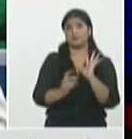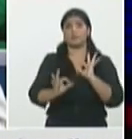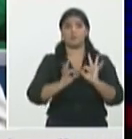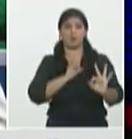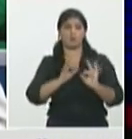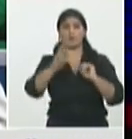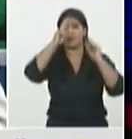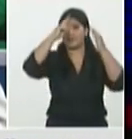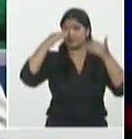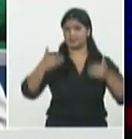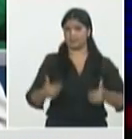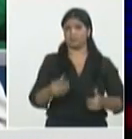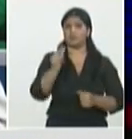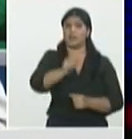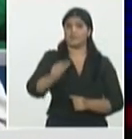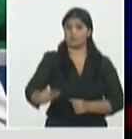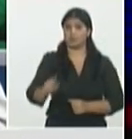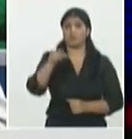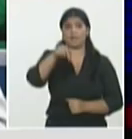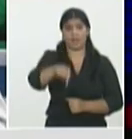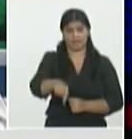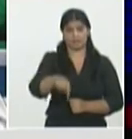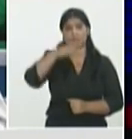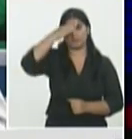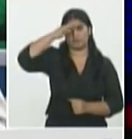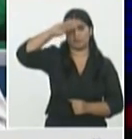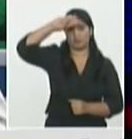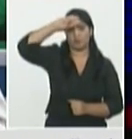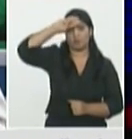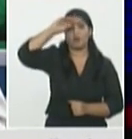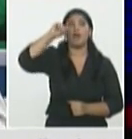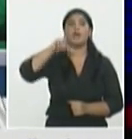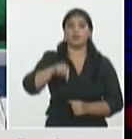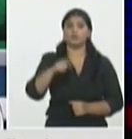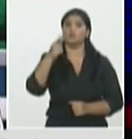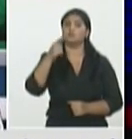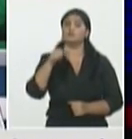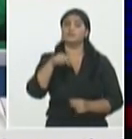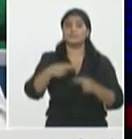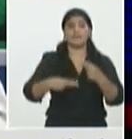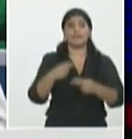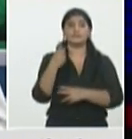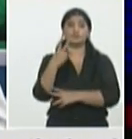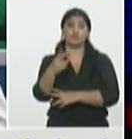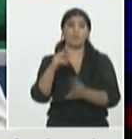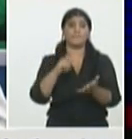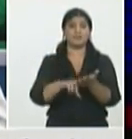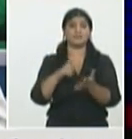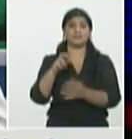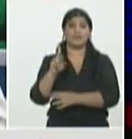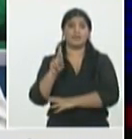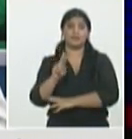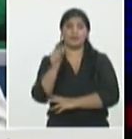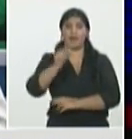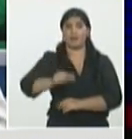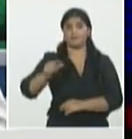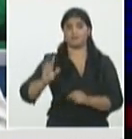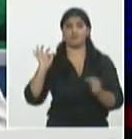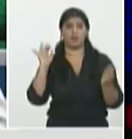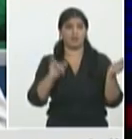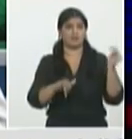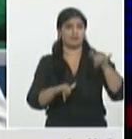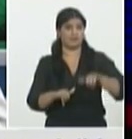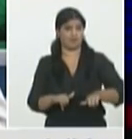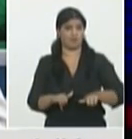todavía los porcientos de inmunización de la población que nos debe dar un resultado y un